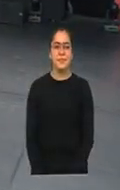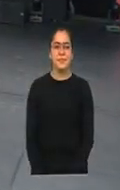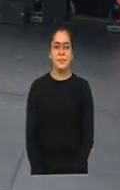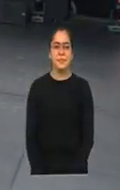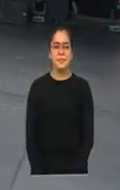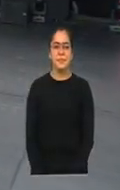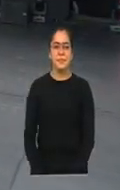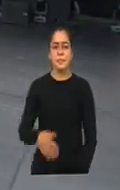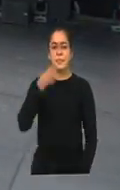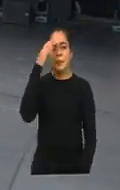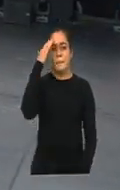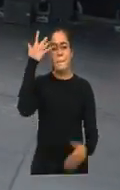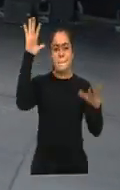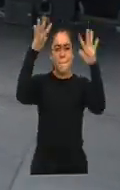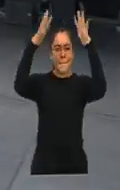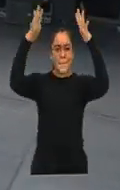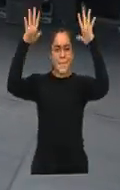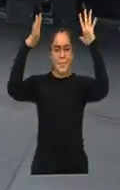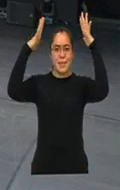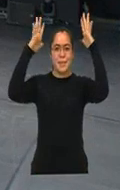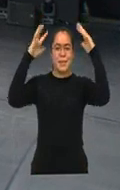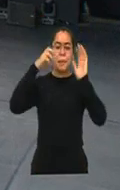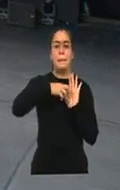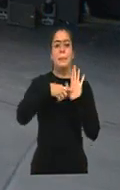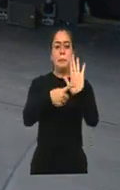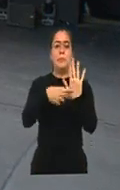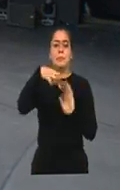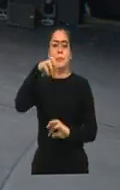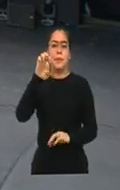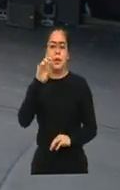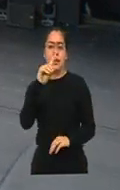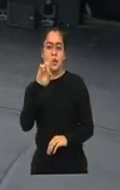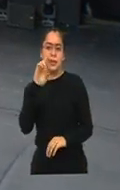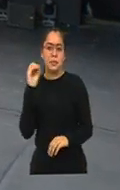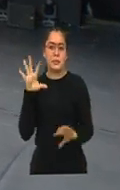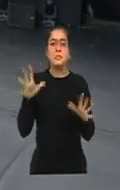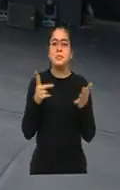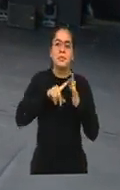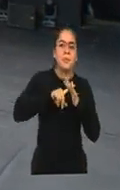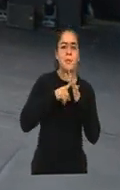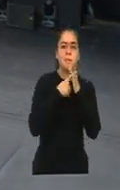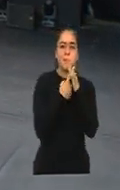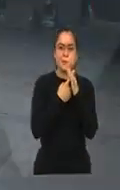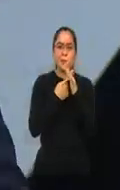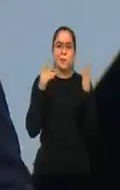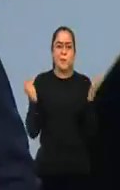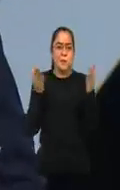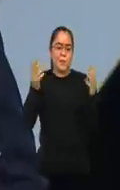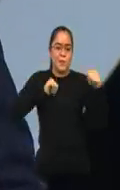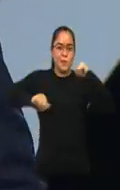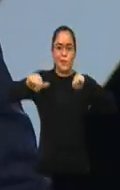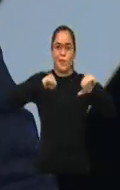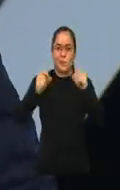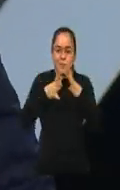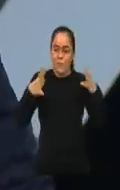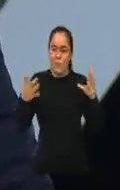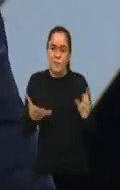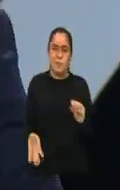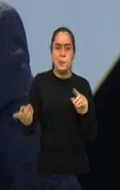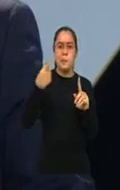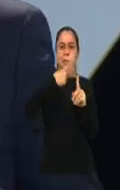¡Fuerte el aplauso para Pedro Cuevas, que arranca la gran cantidad de artistas que se suman a esta Teletón